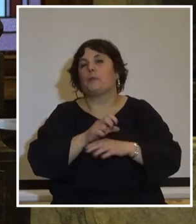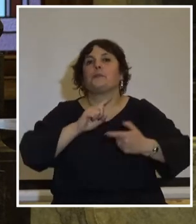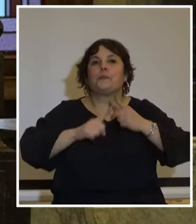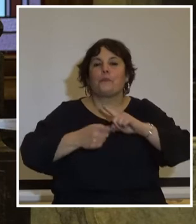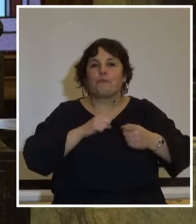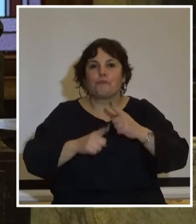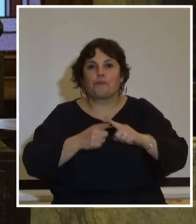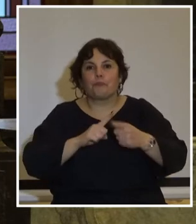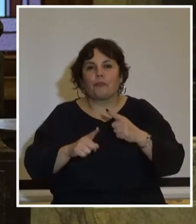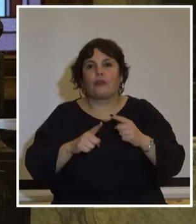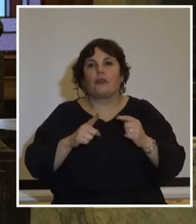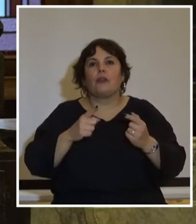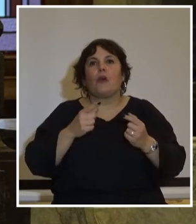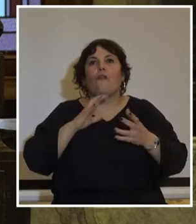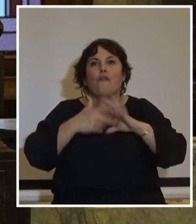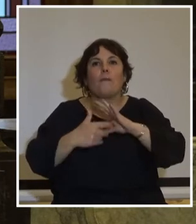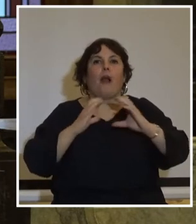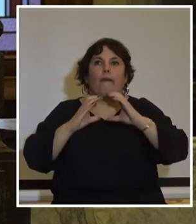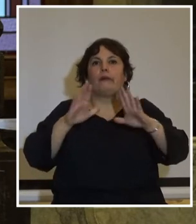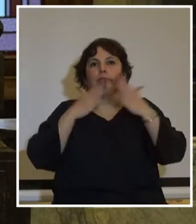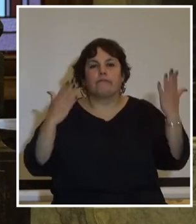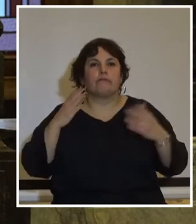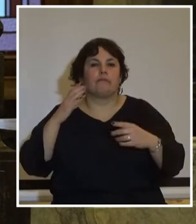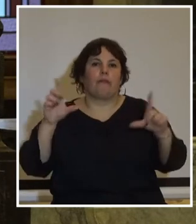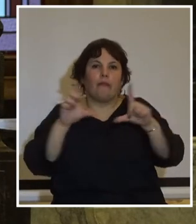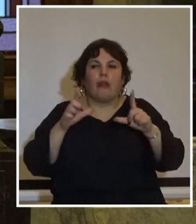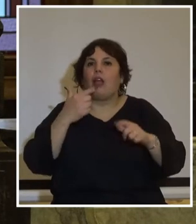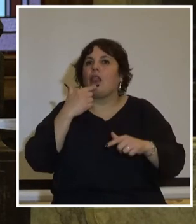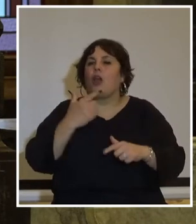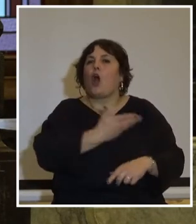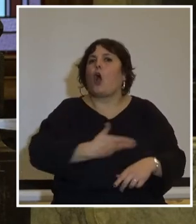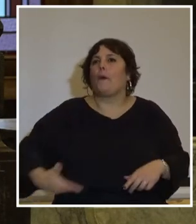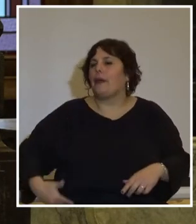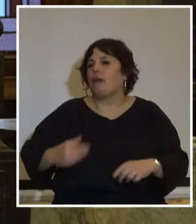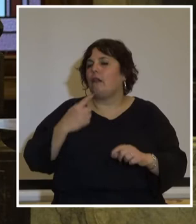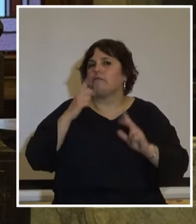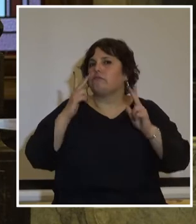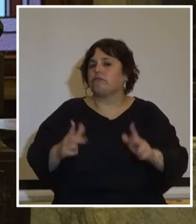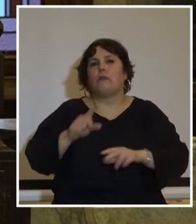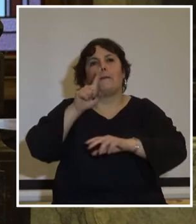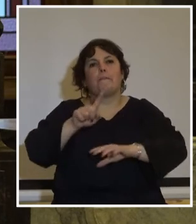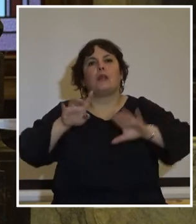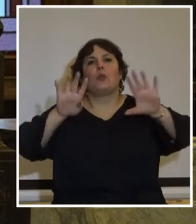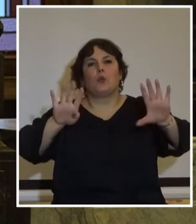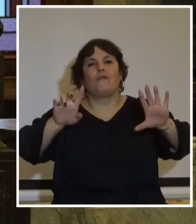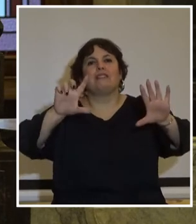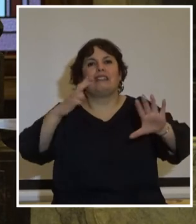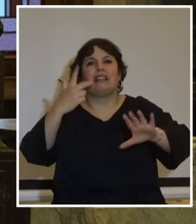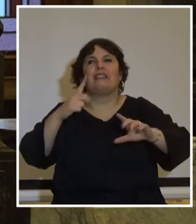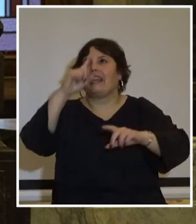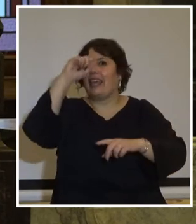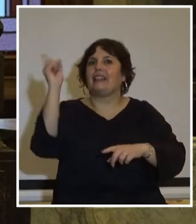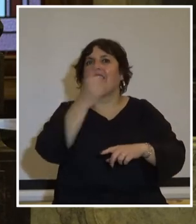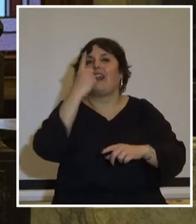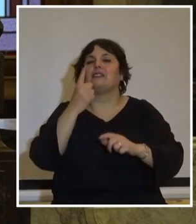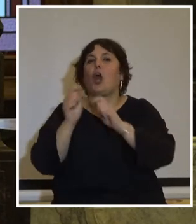a los medios de comunicación, el gobierno decretó en 1973 que las agencias internacionales de